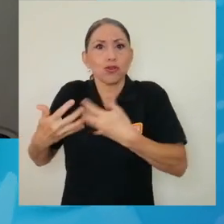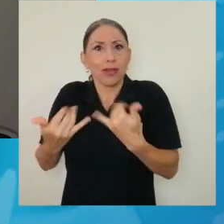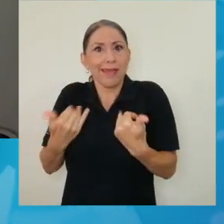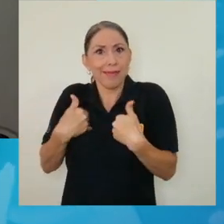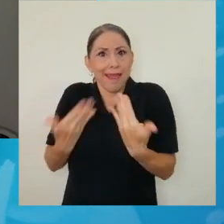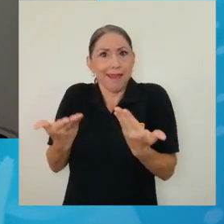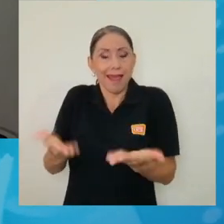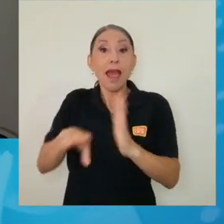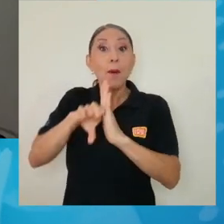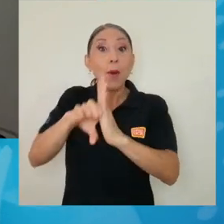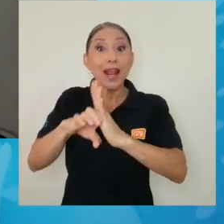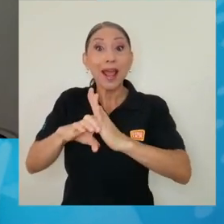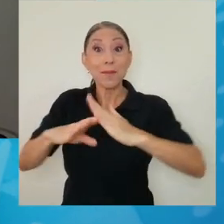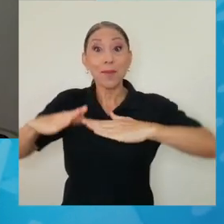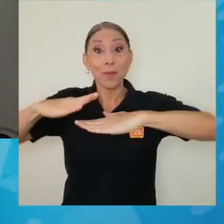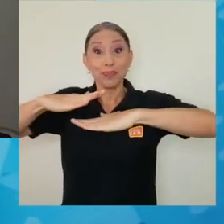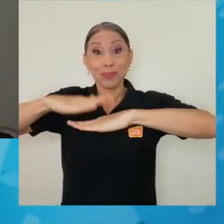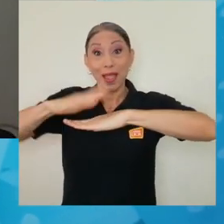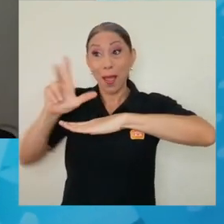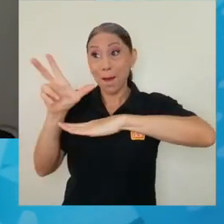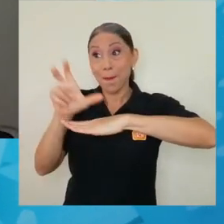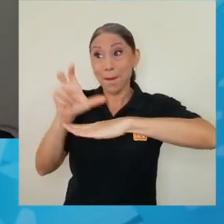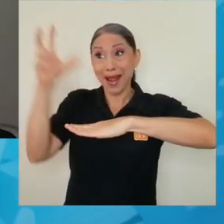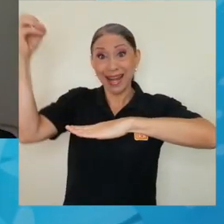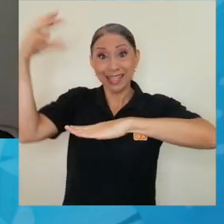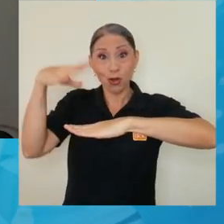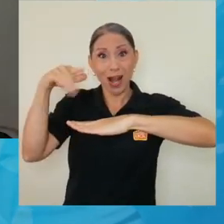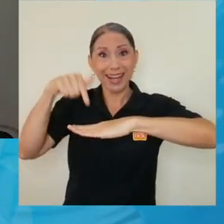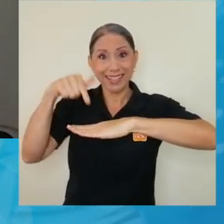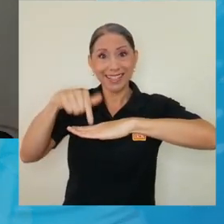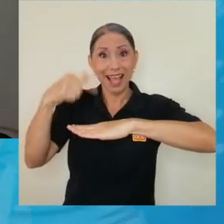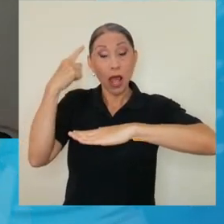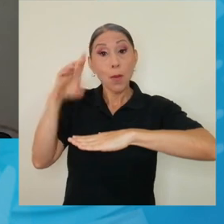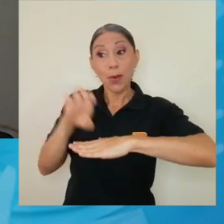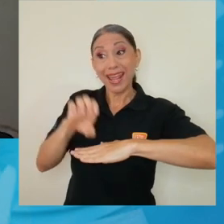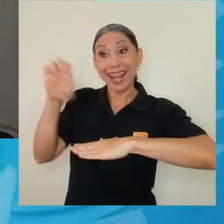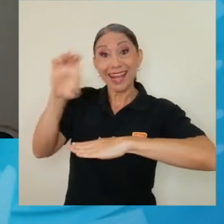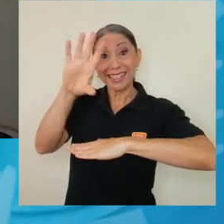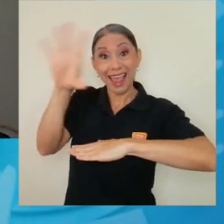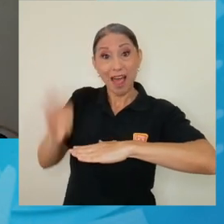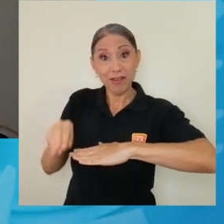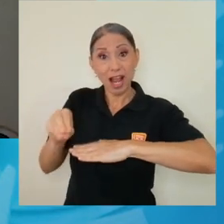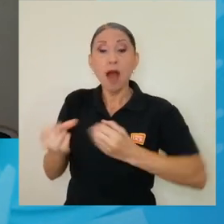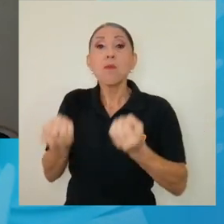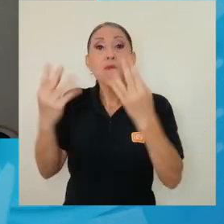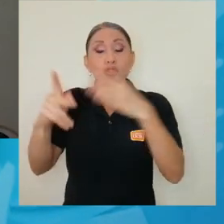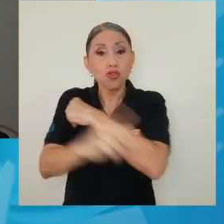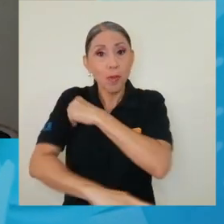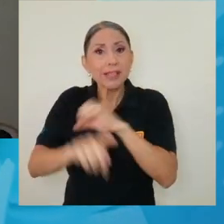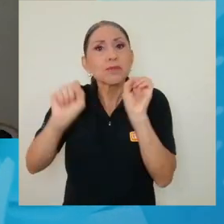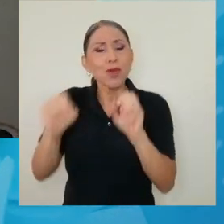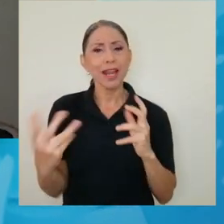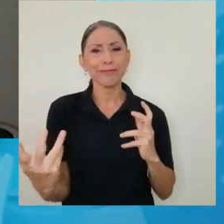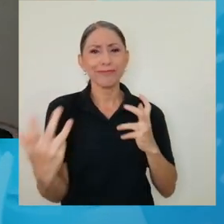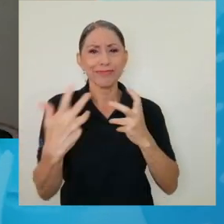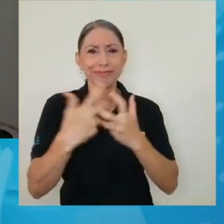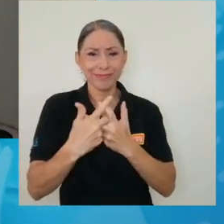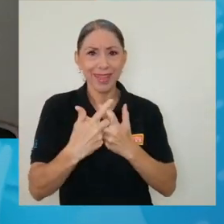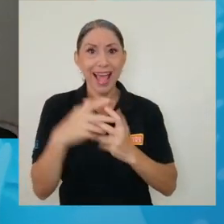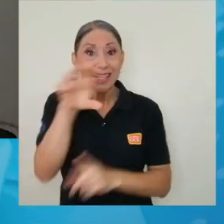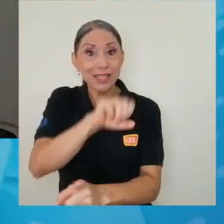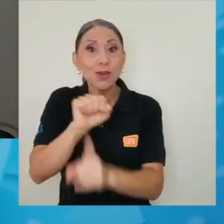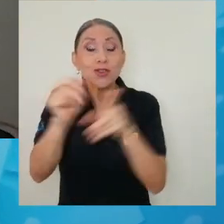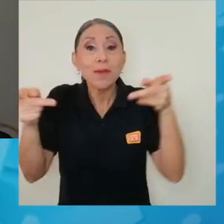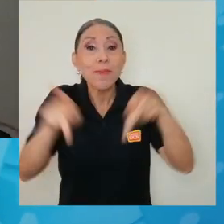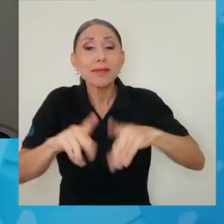utilizando paneles solares, con el fin de que como en el este de África hay muchos países se pudieran adaptar a la realidad de cada una de las